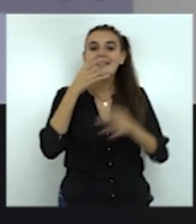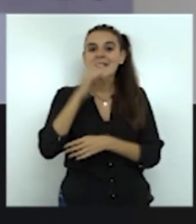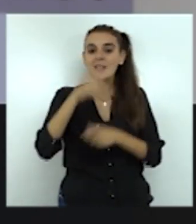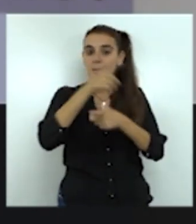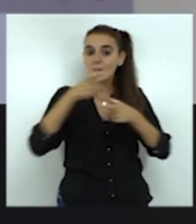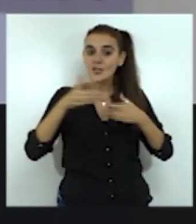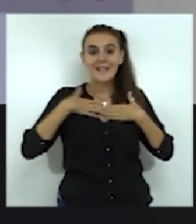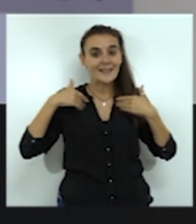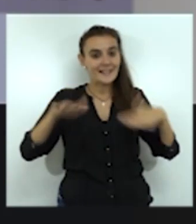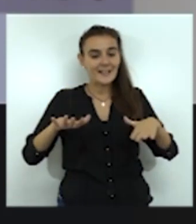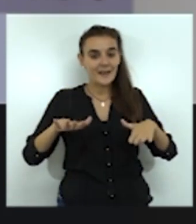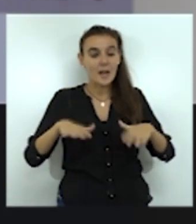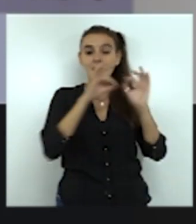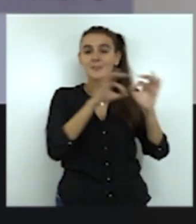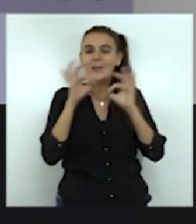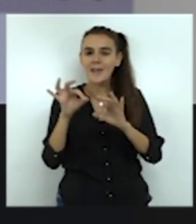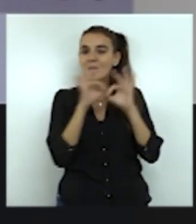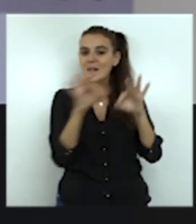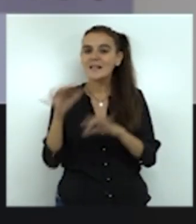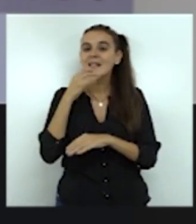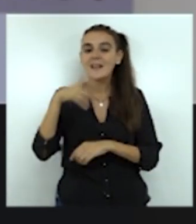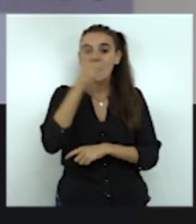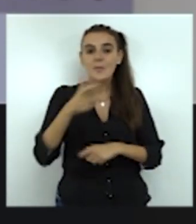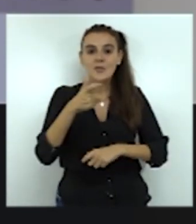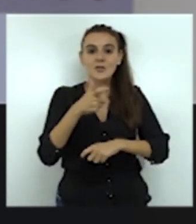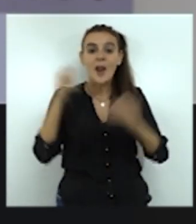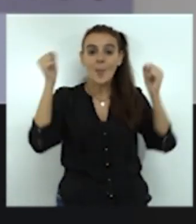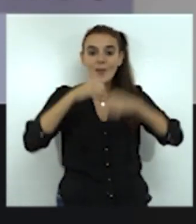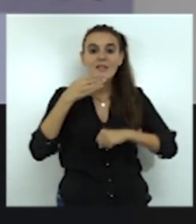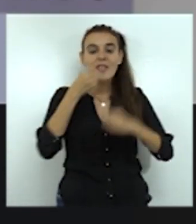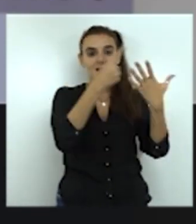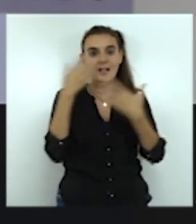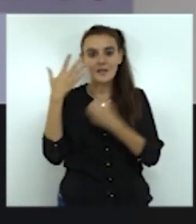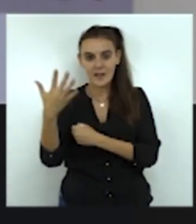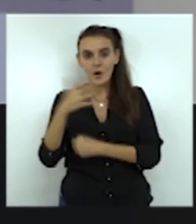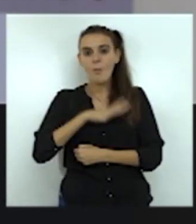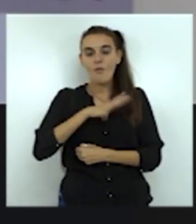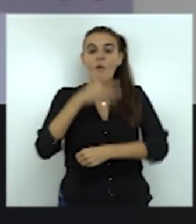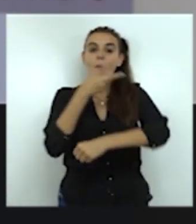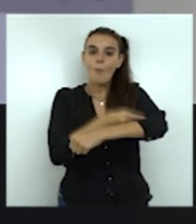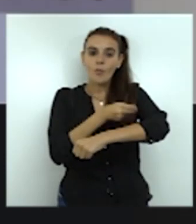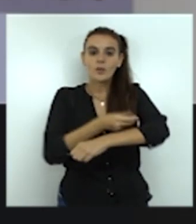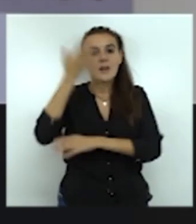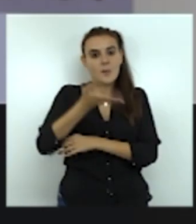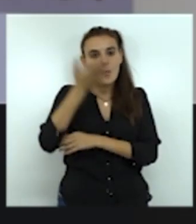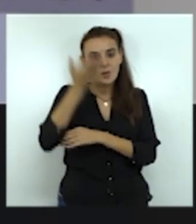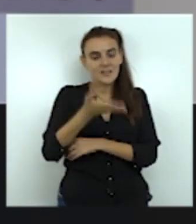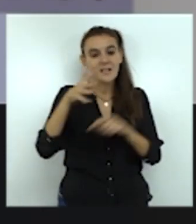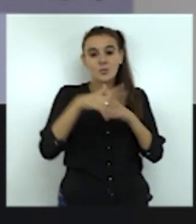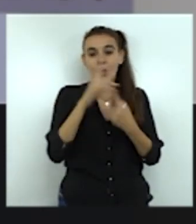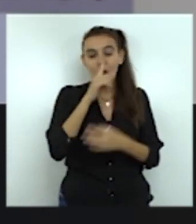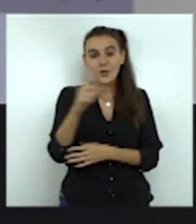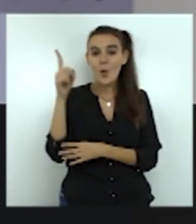especialmente, especialmente, personas mayores de 65 años, favor, vacúnense. Los casos que tuvimos el año pasado, incluso algunos que